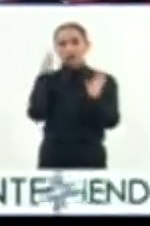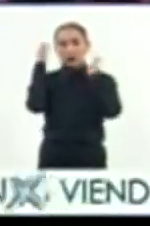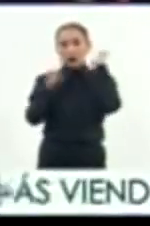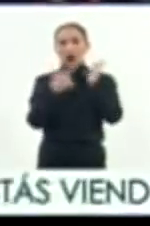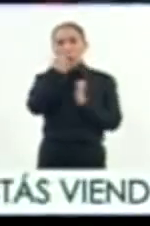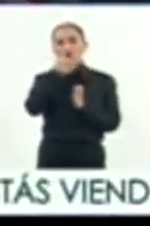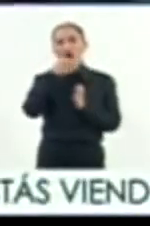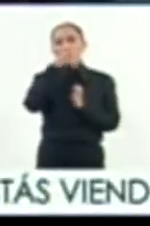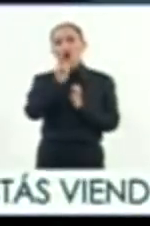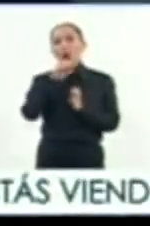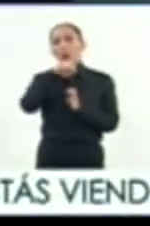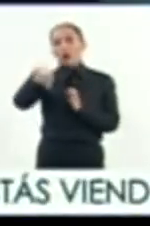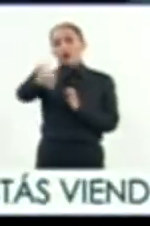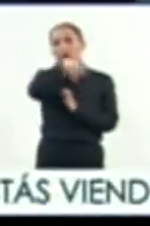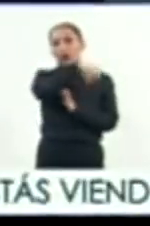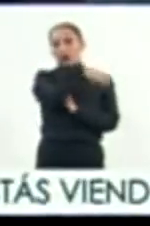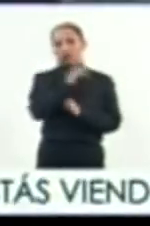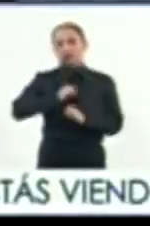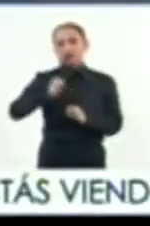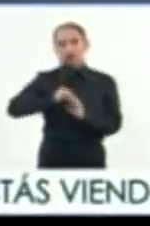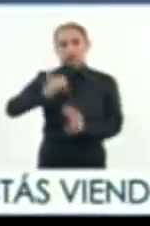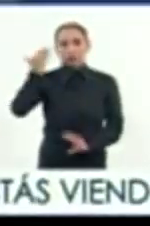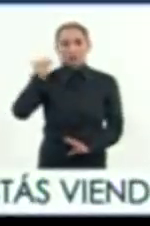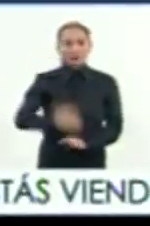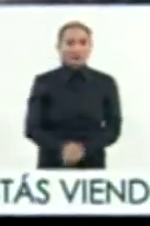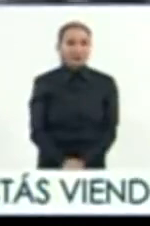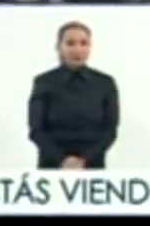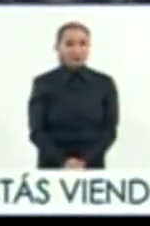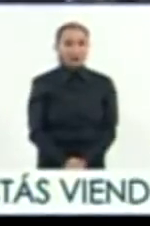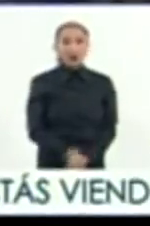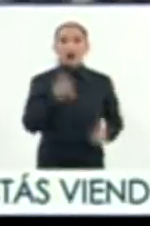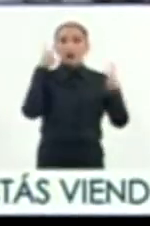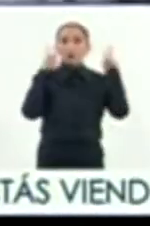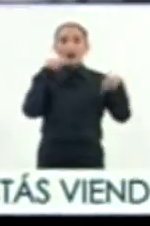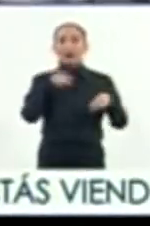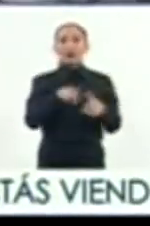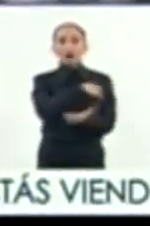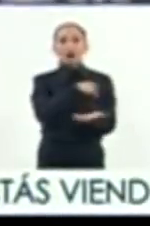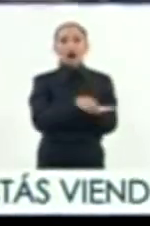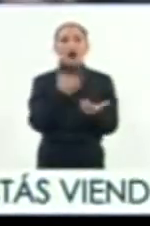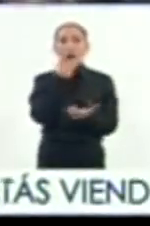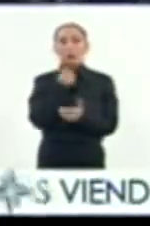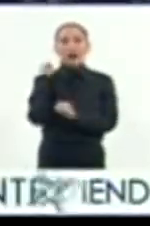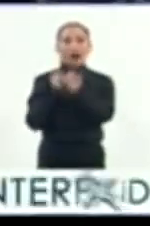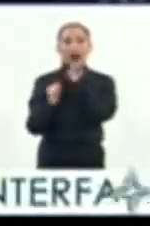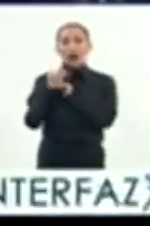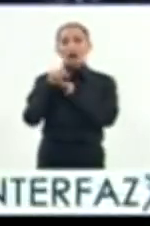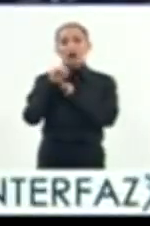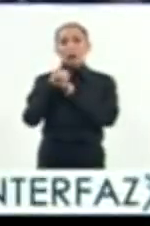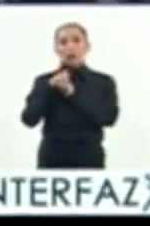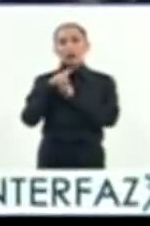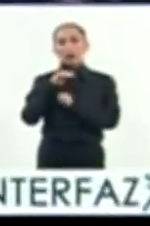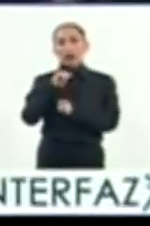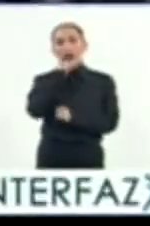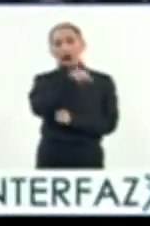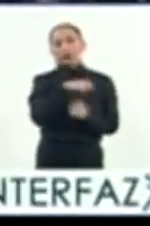Golfo, Mosaico Ancestral. Nos visita en el estudio el arqueólogo Arturo Montero, quien nos hablará de la